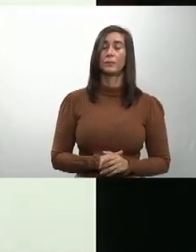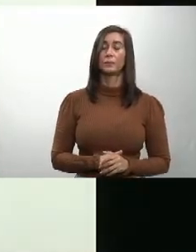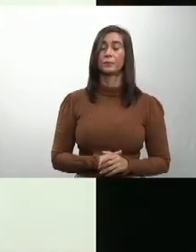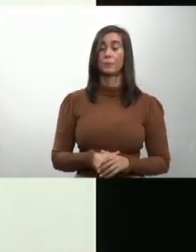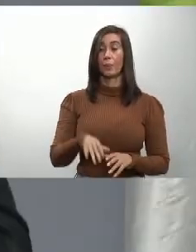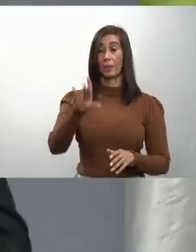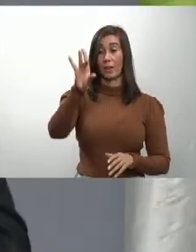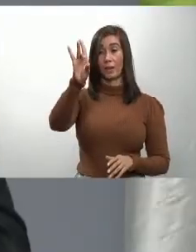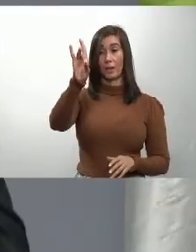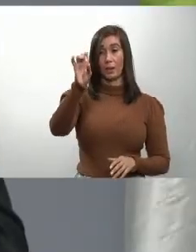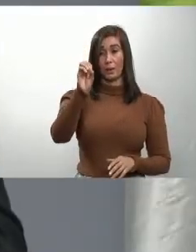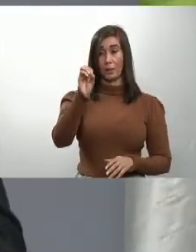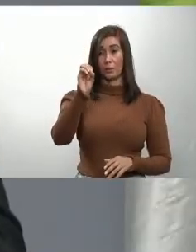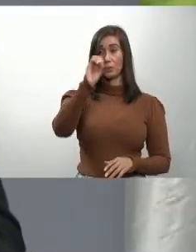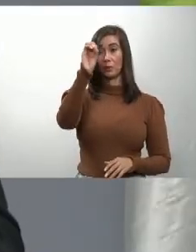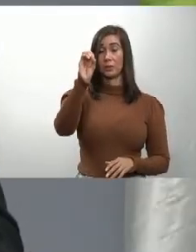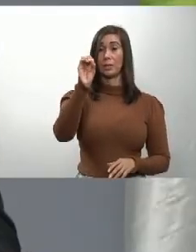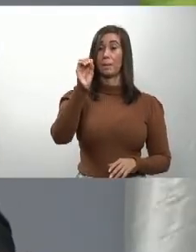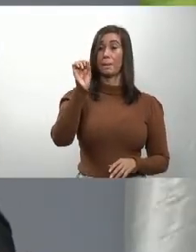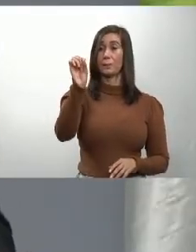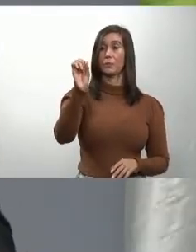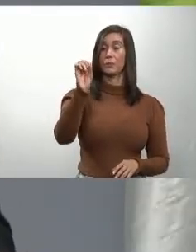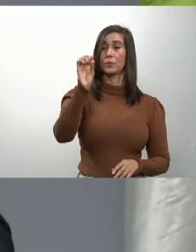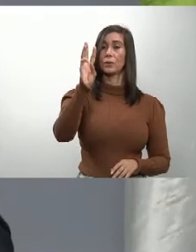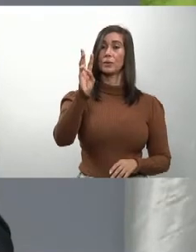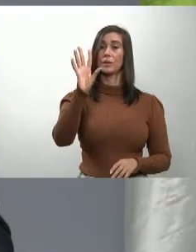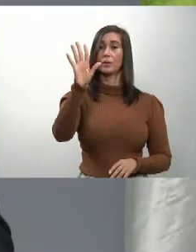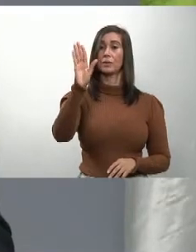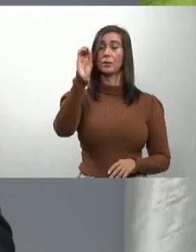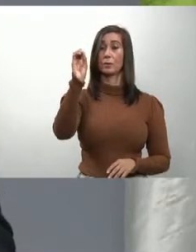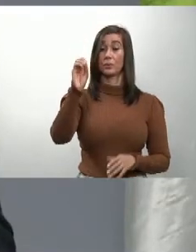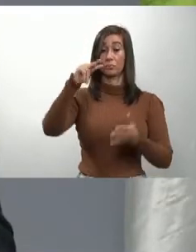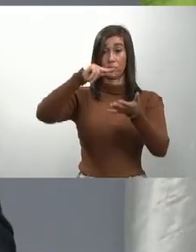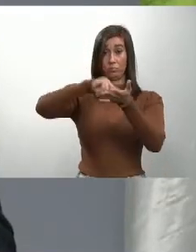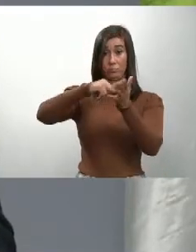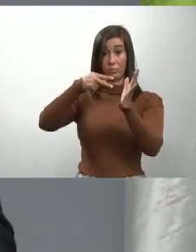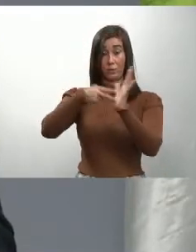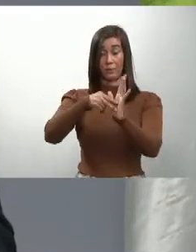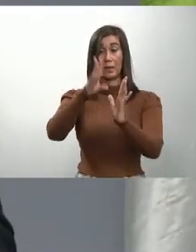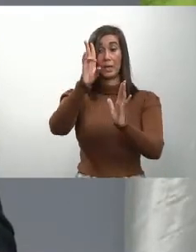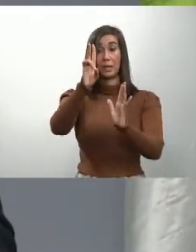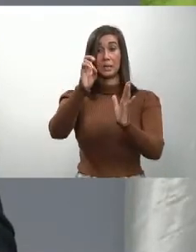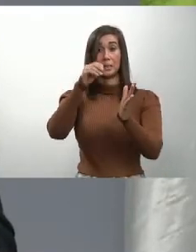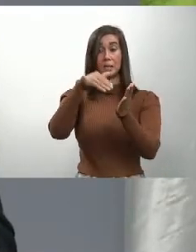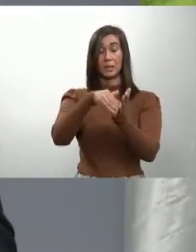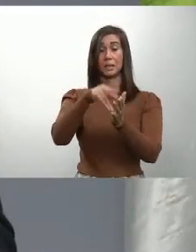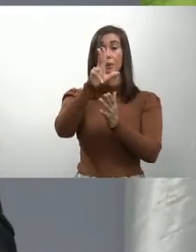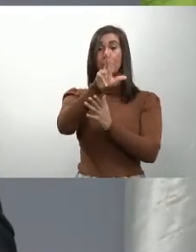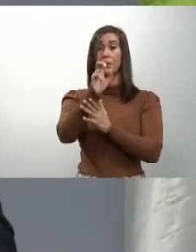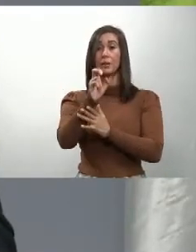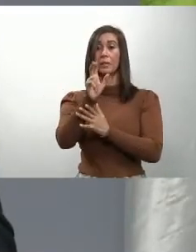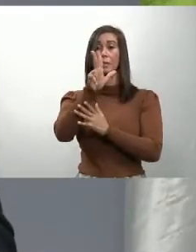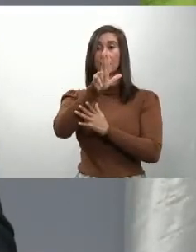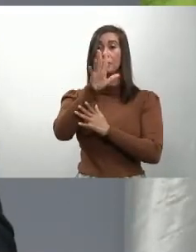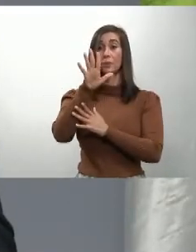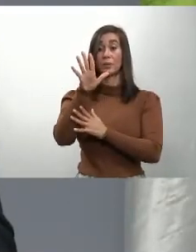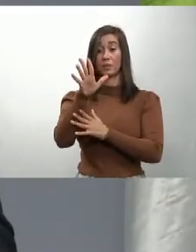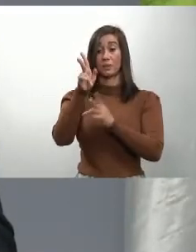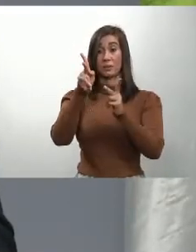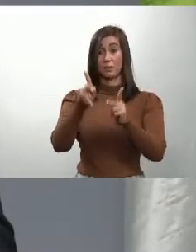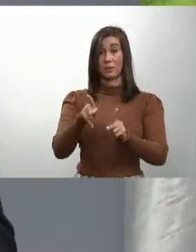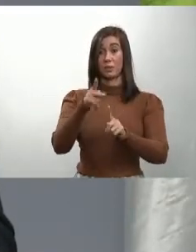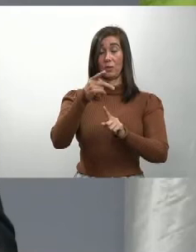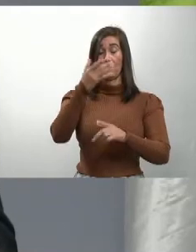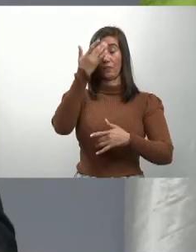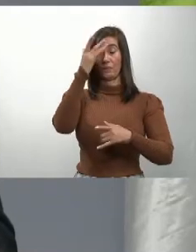80.65%, es decir, 7.335 de los casos se